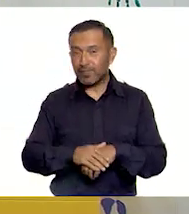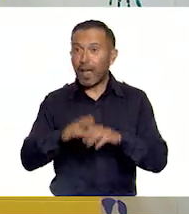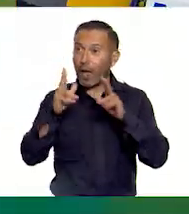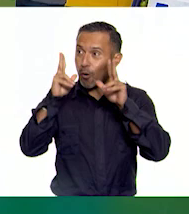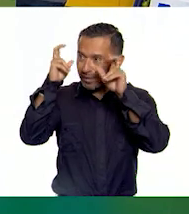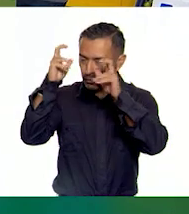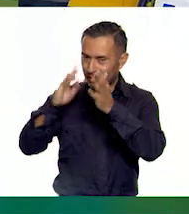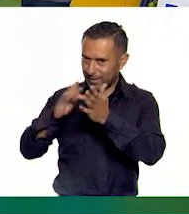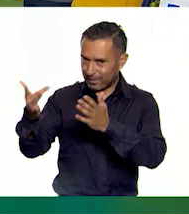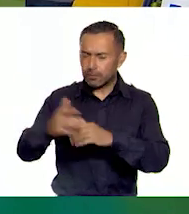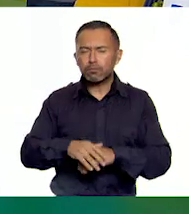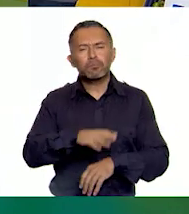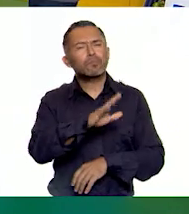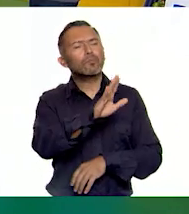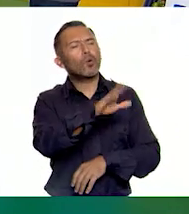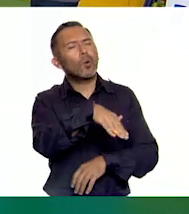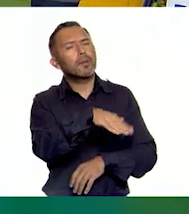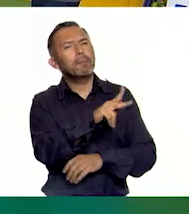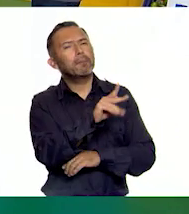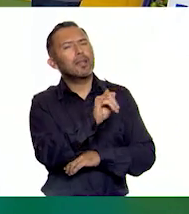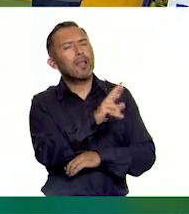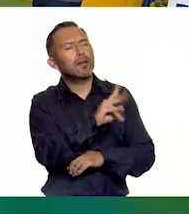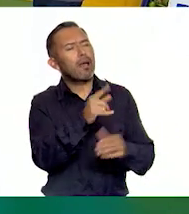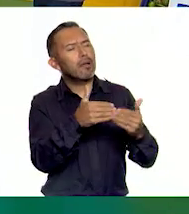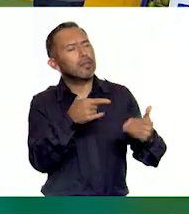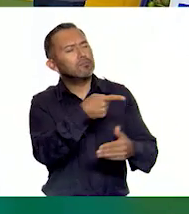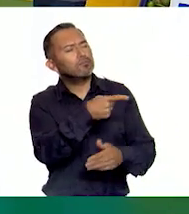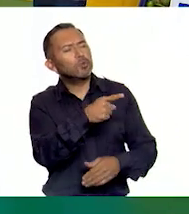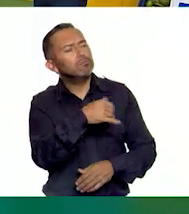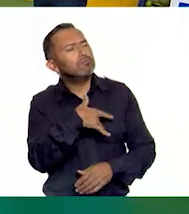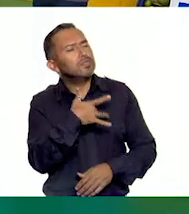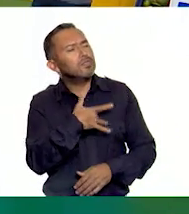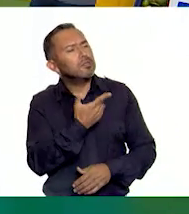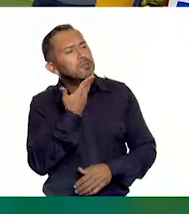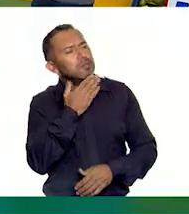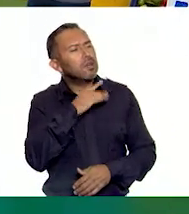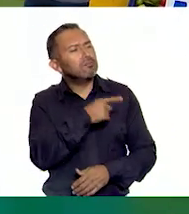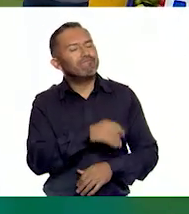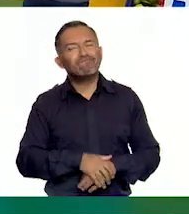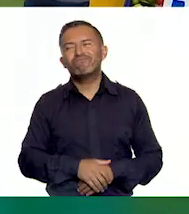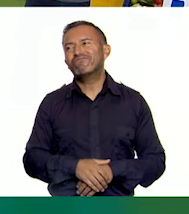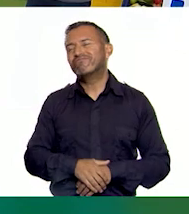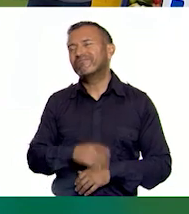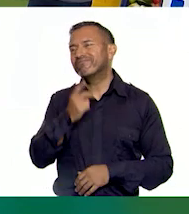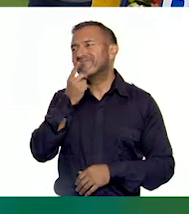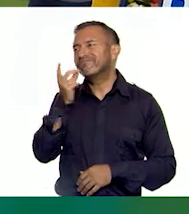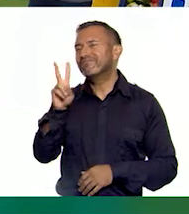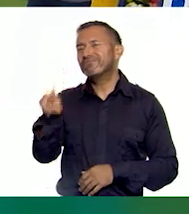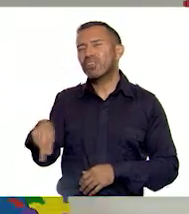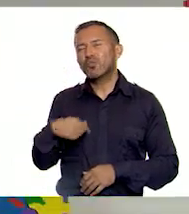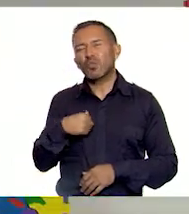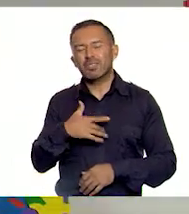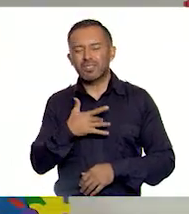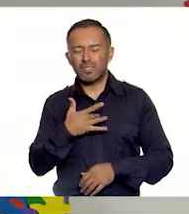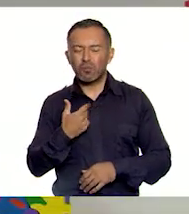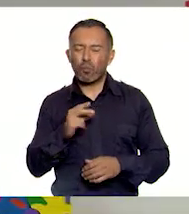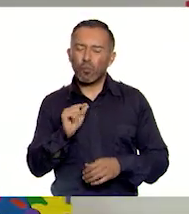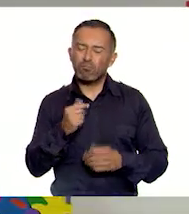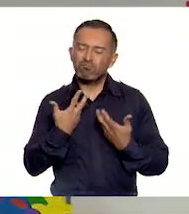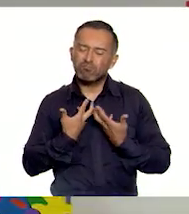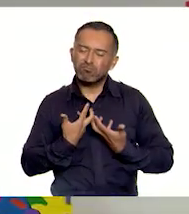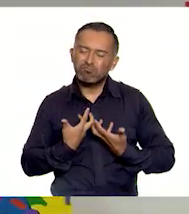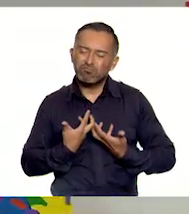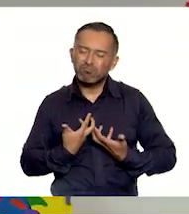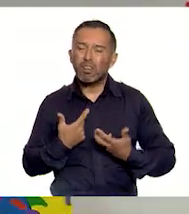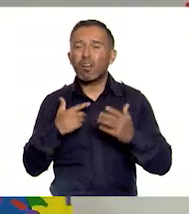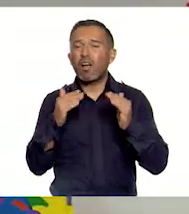Oye, Pilar, pero antes, ahora sí síguenos contando cómo te sientes. A ver, a decir verdad, me siento un poco desanimada. Esto del confinamiento